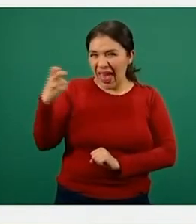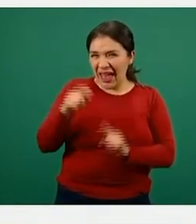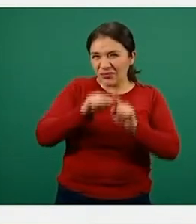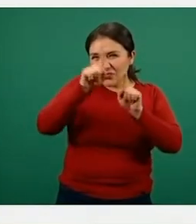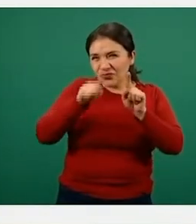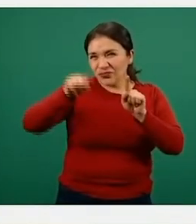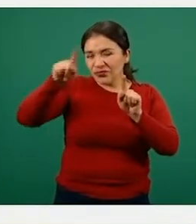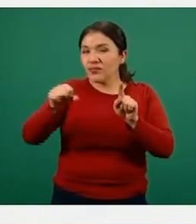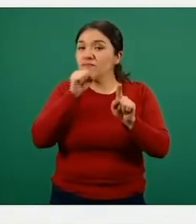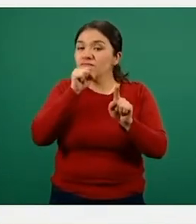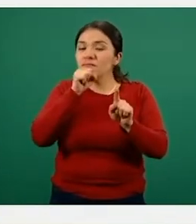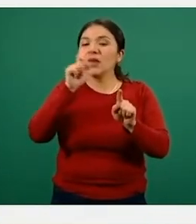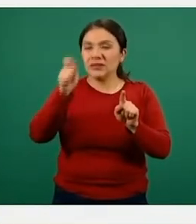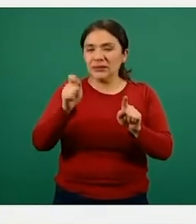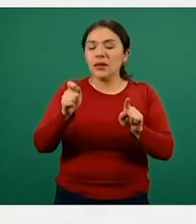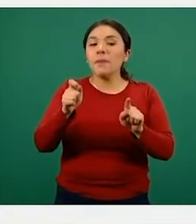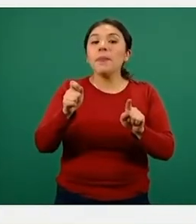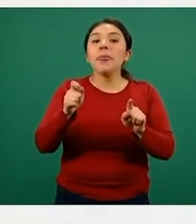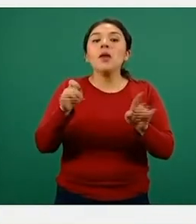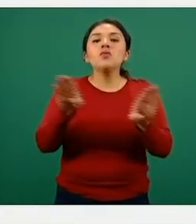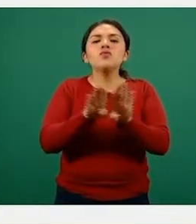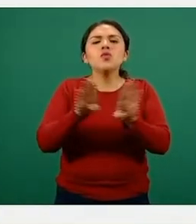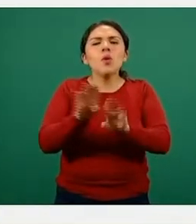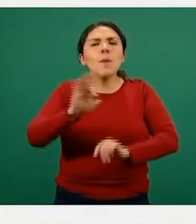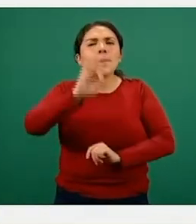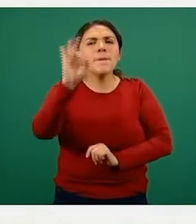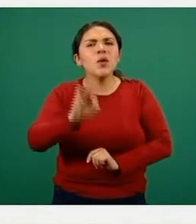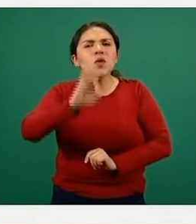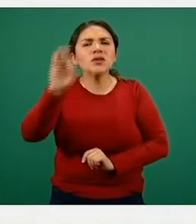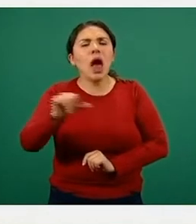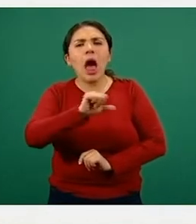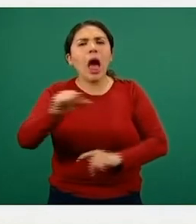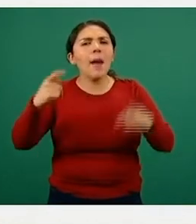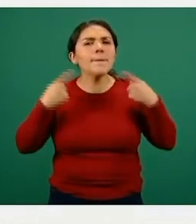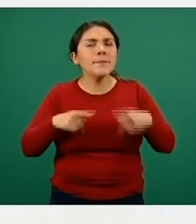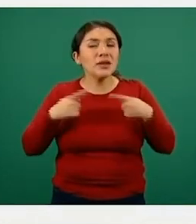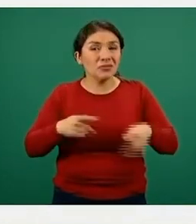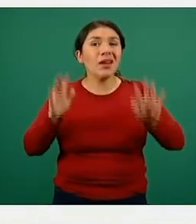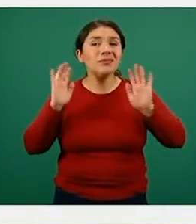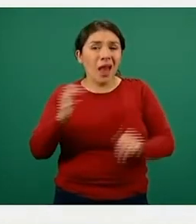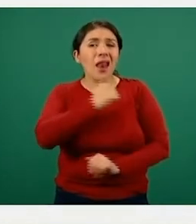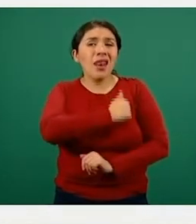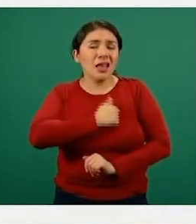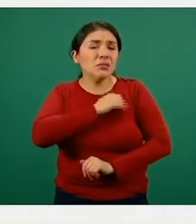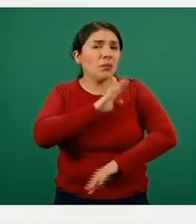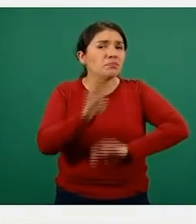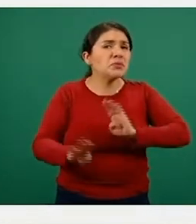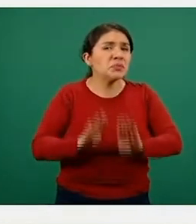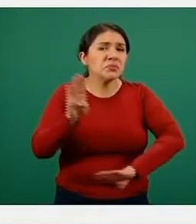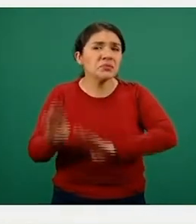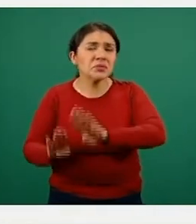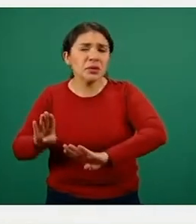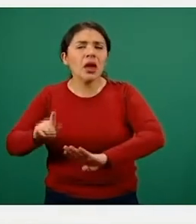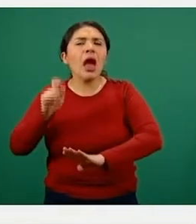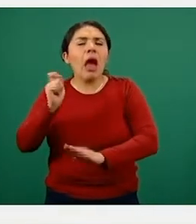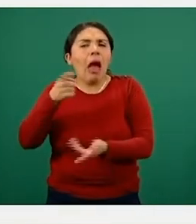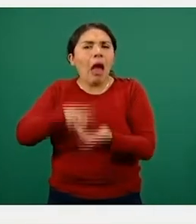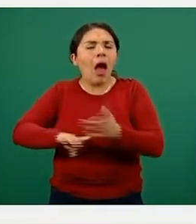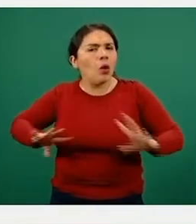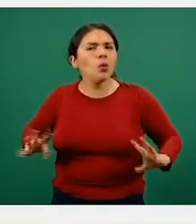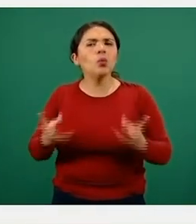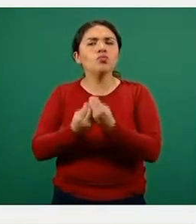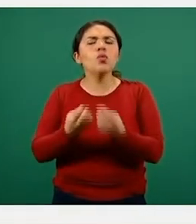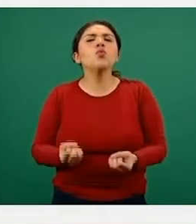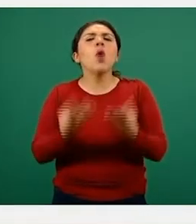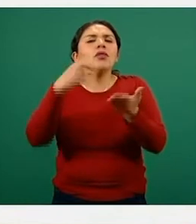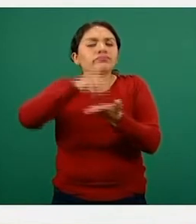la letalidad, es la proporción de las personas que lamentablemente está falleciendo del total de casos que se